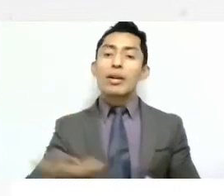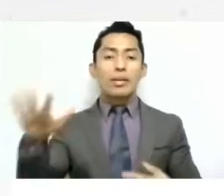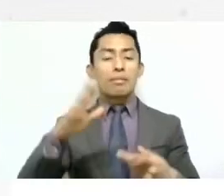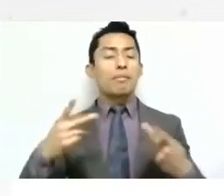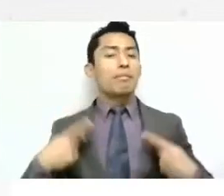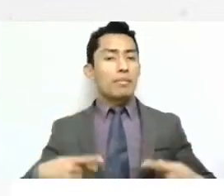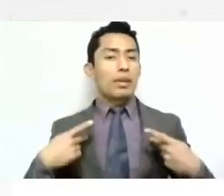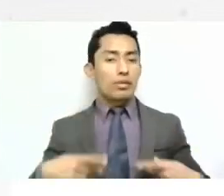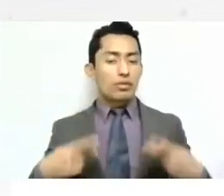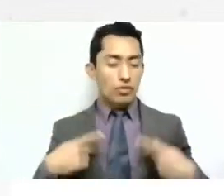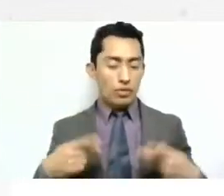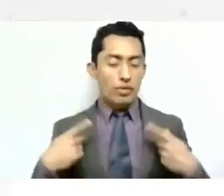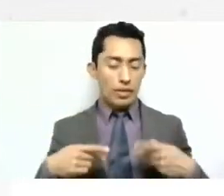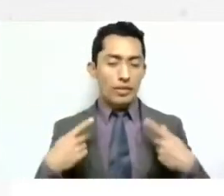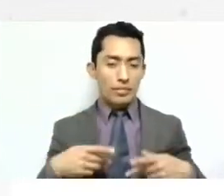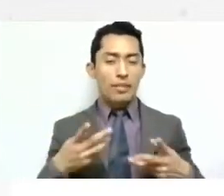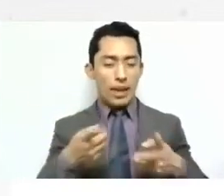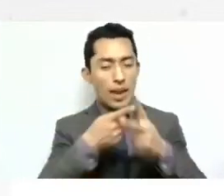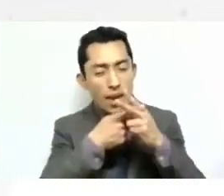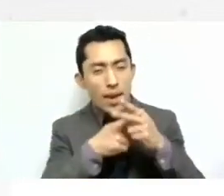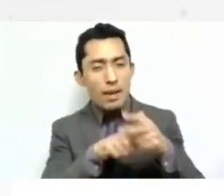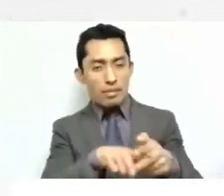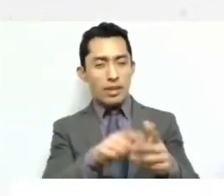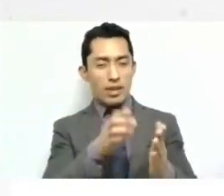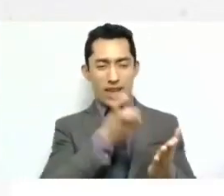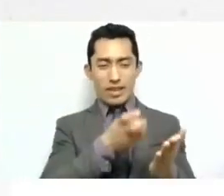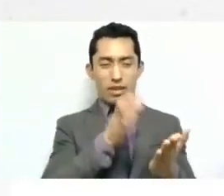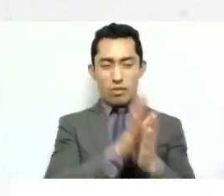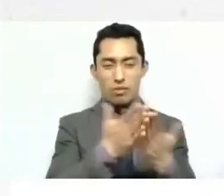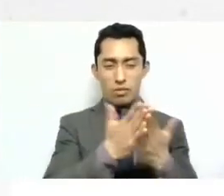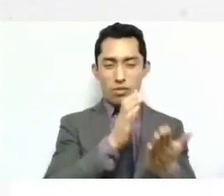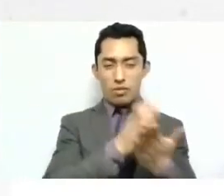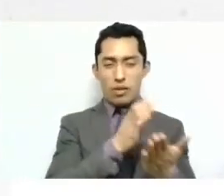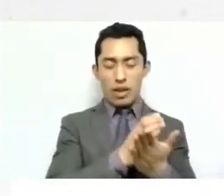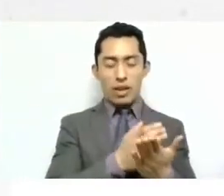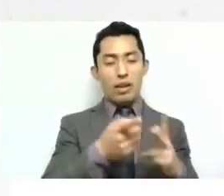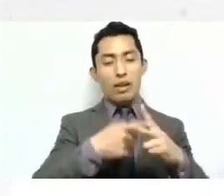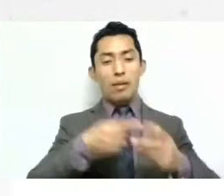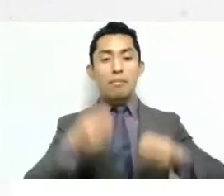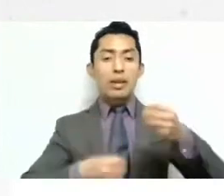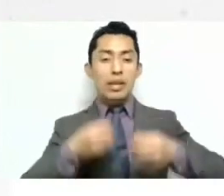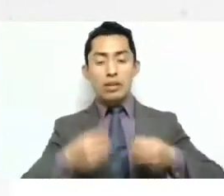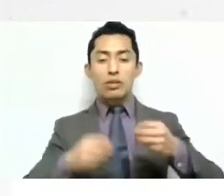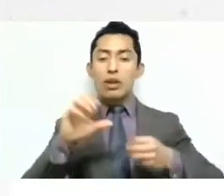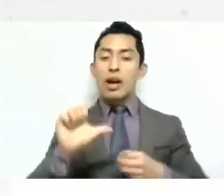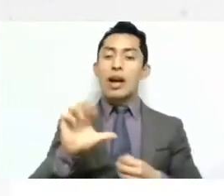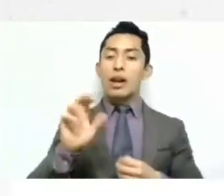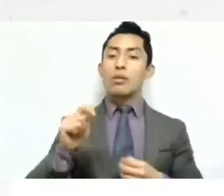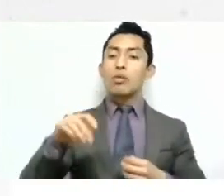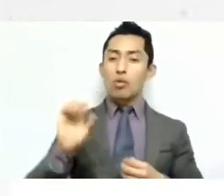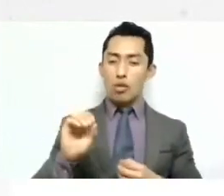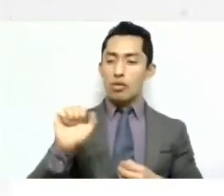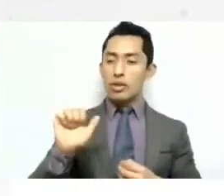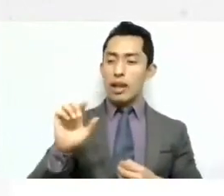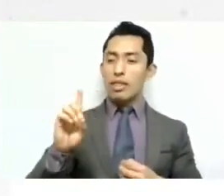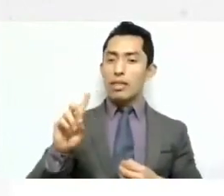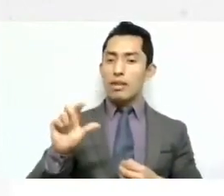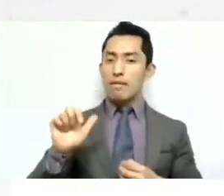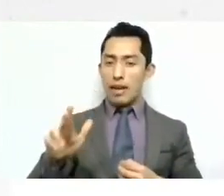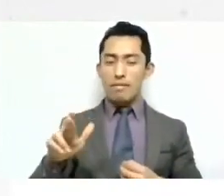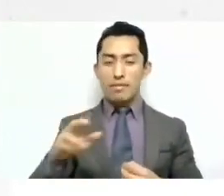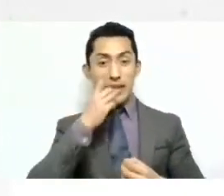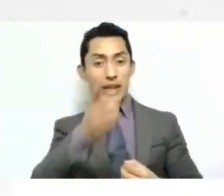Aquí en esta introducción me gusta que el ministro Arturo Saldívar hace la mención de que